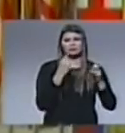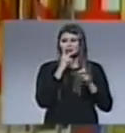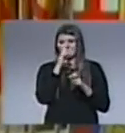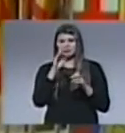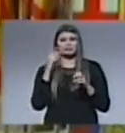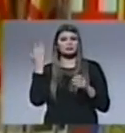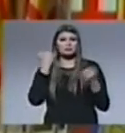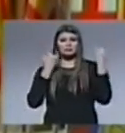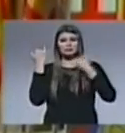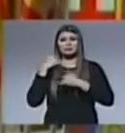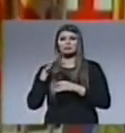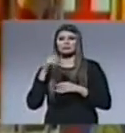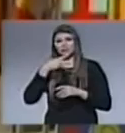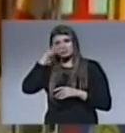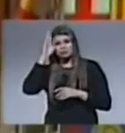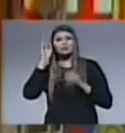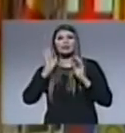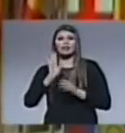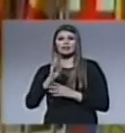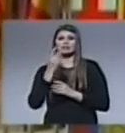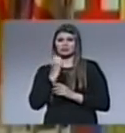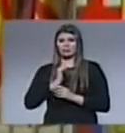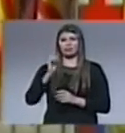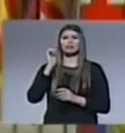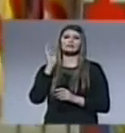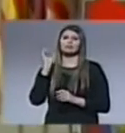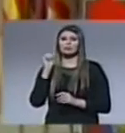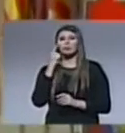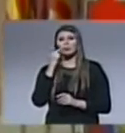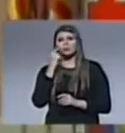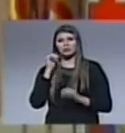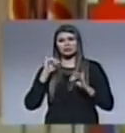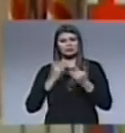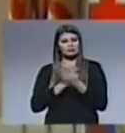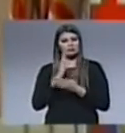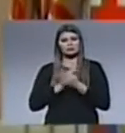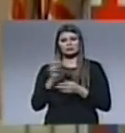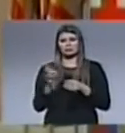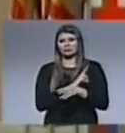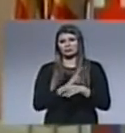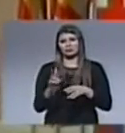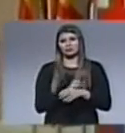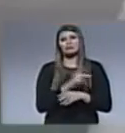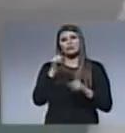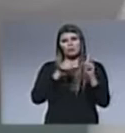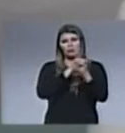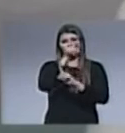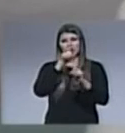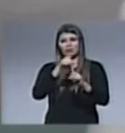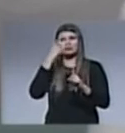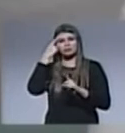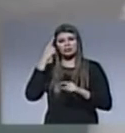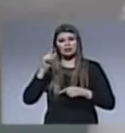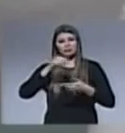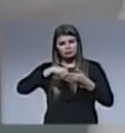no lleguen a oídos de Neymar al menos esa es la esperanza de Rossell que hasta tal punto está obsesionado con ello que uno de los motivos que le han llevado a